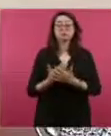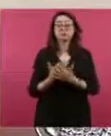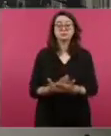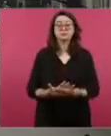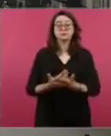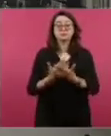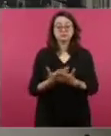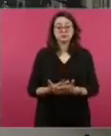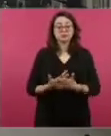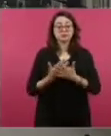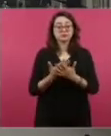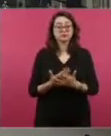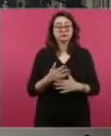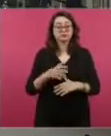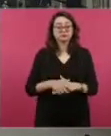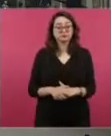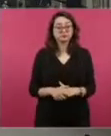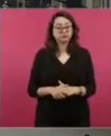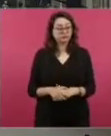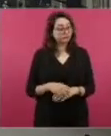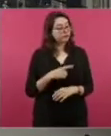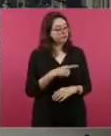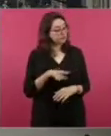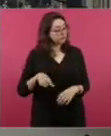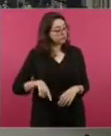Pero a ver, aquí hay unos gobernadores.